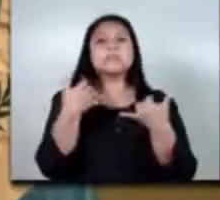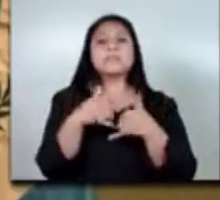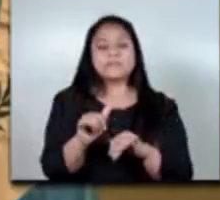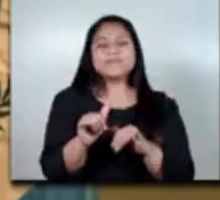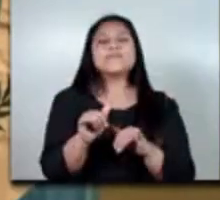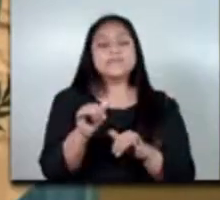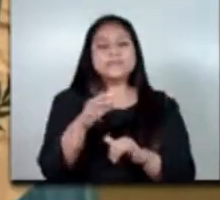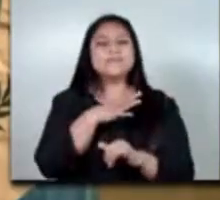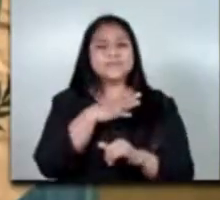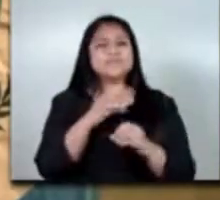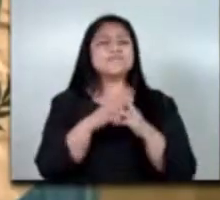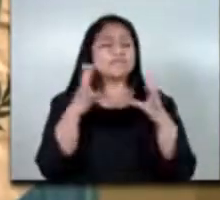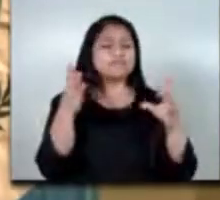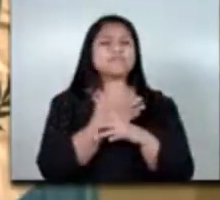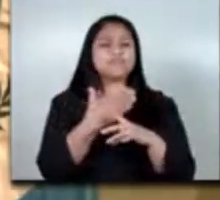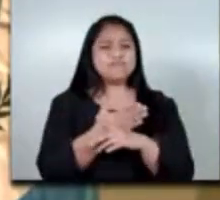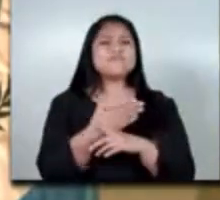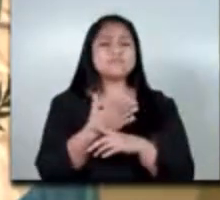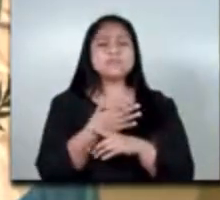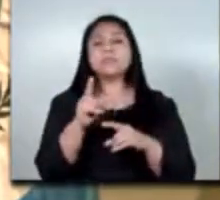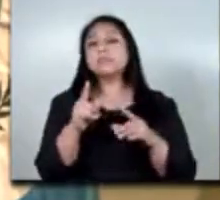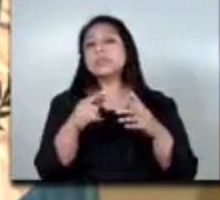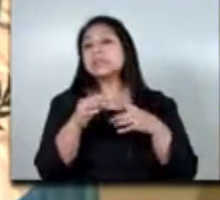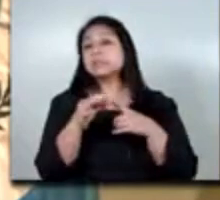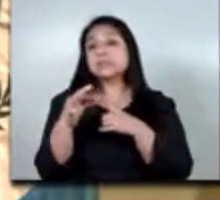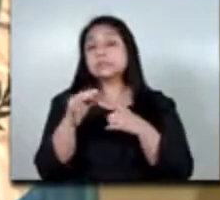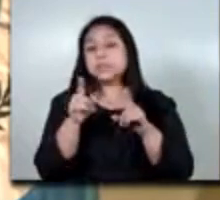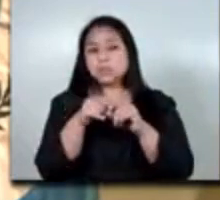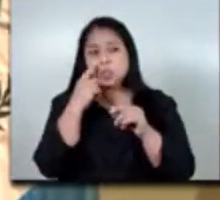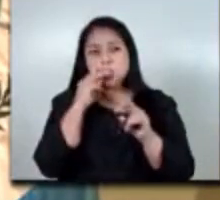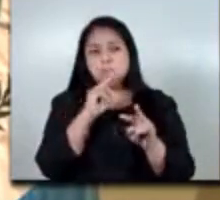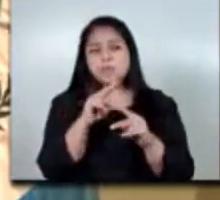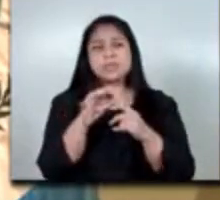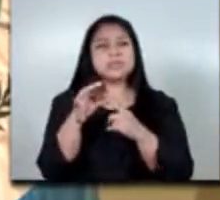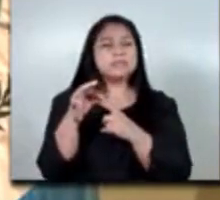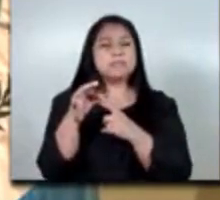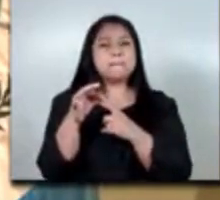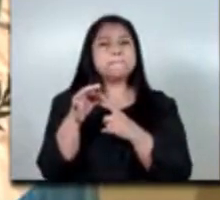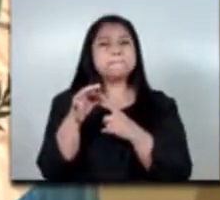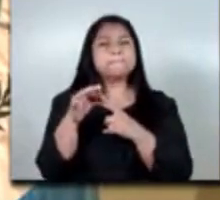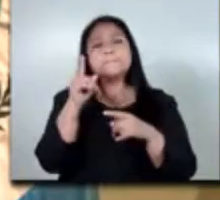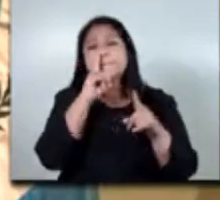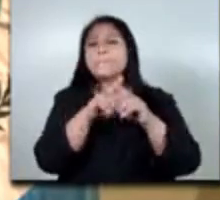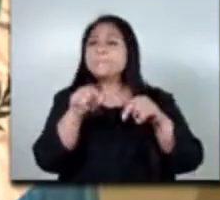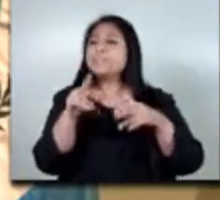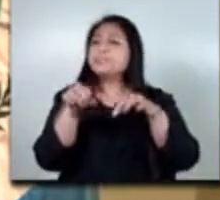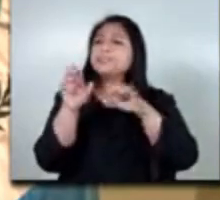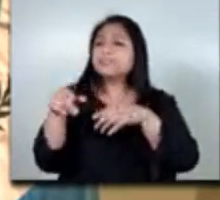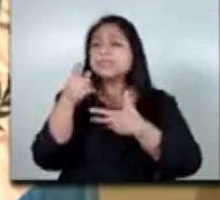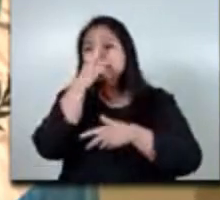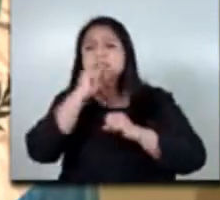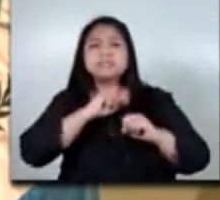enfrentamos a grandes desafíos especialmente cuando vemos la situación particular de algunas de las personas trabajadoras